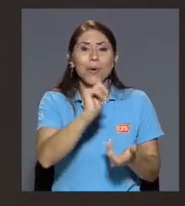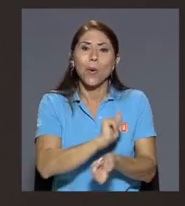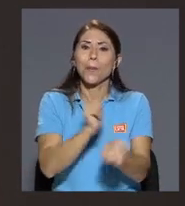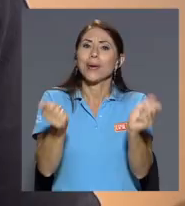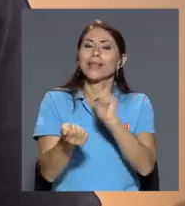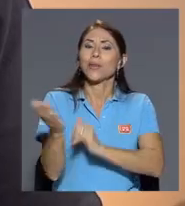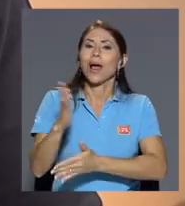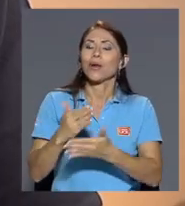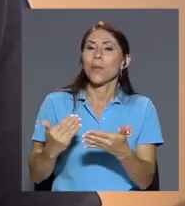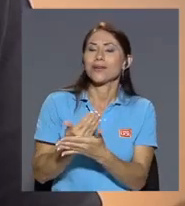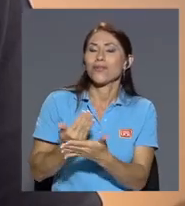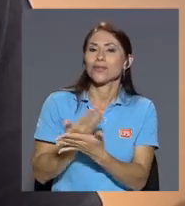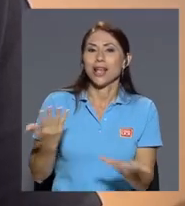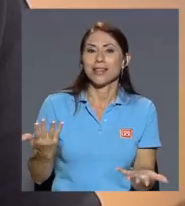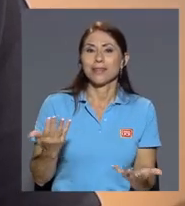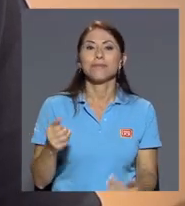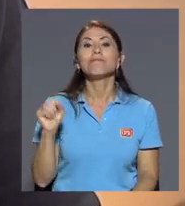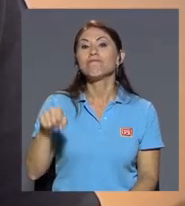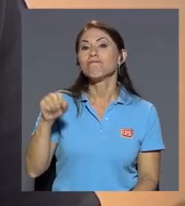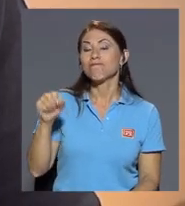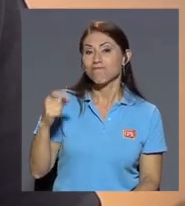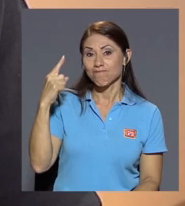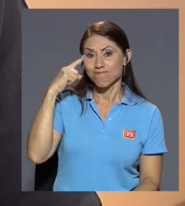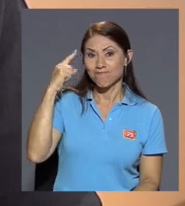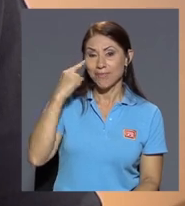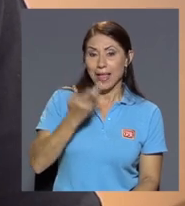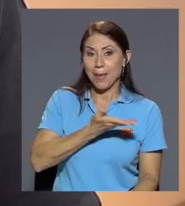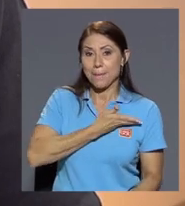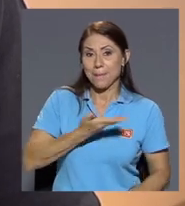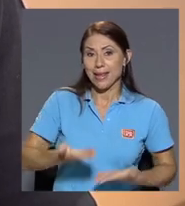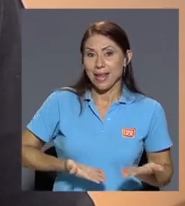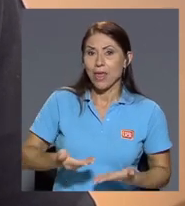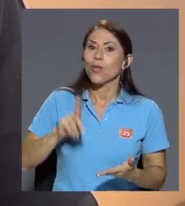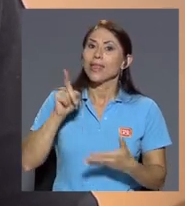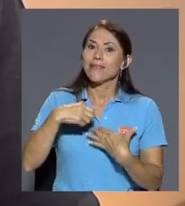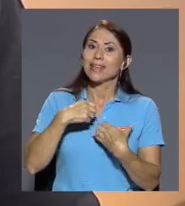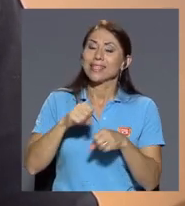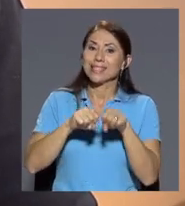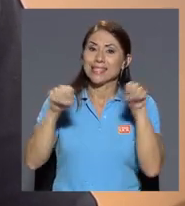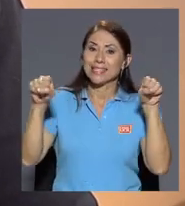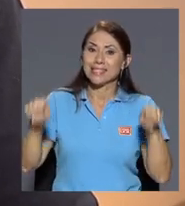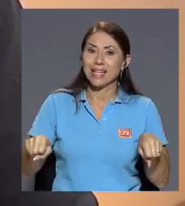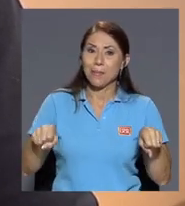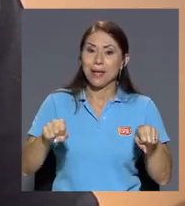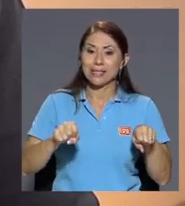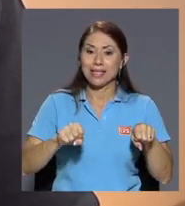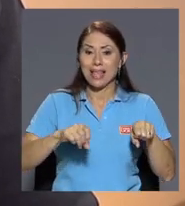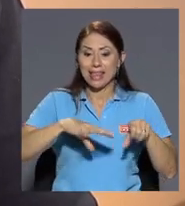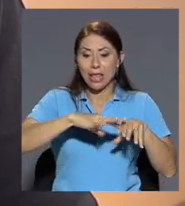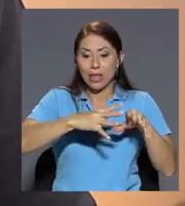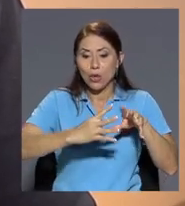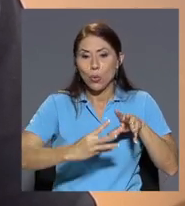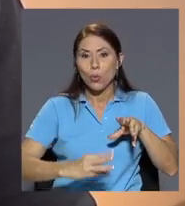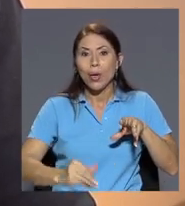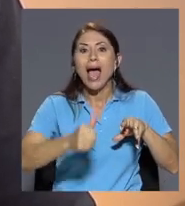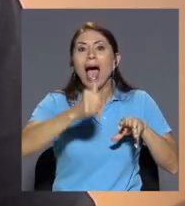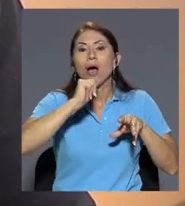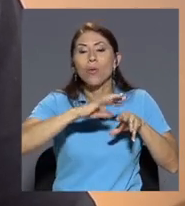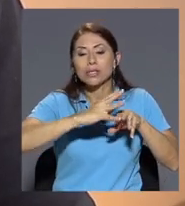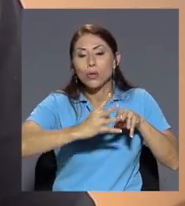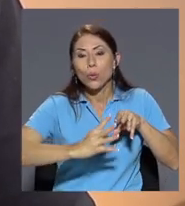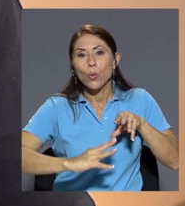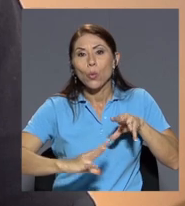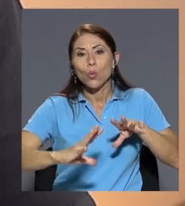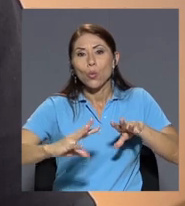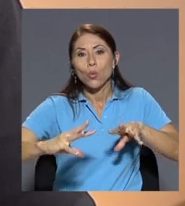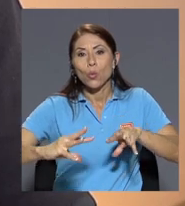más rebosante si claro imagínese que el mercado hay que hacer sistemas de denanje para canalización de aguas de las odas sistemas de emergencia porque es